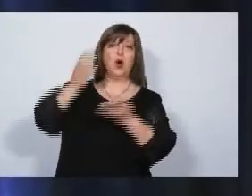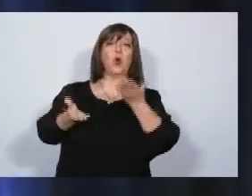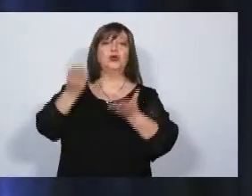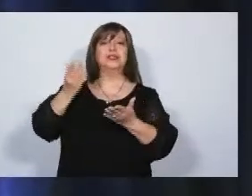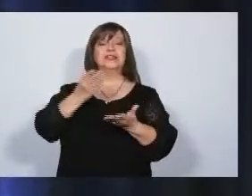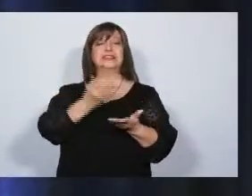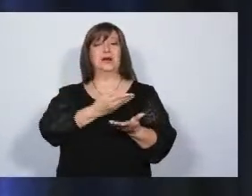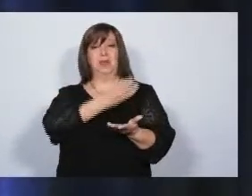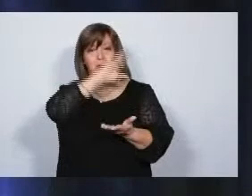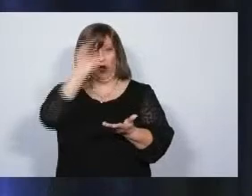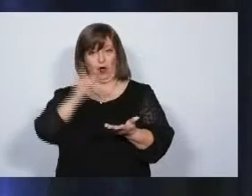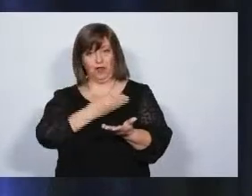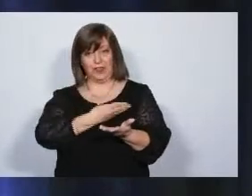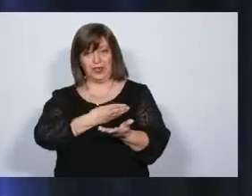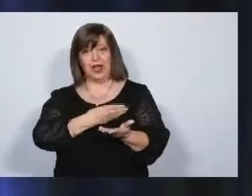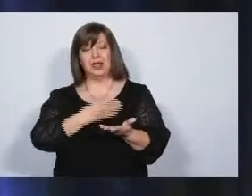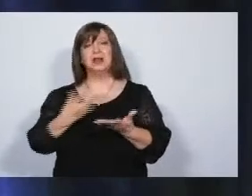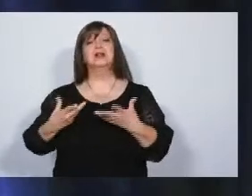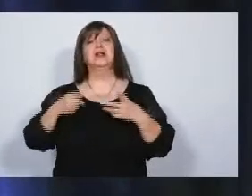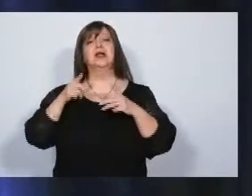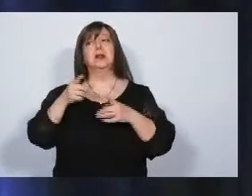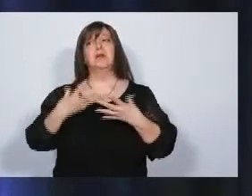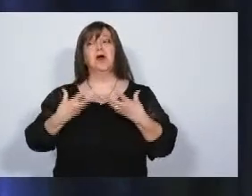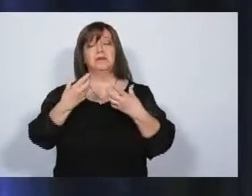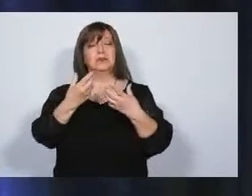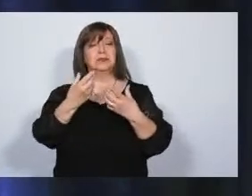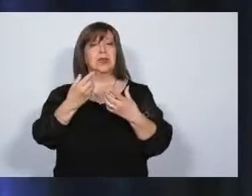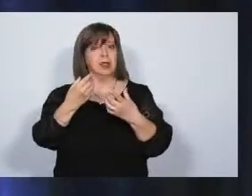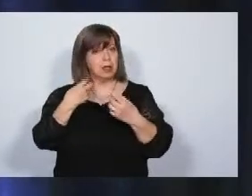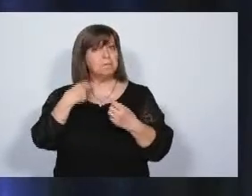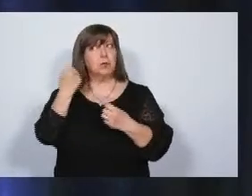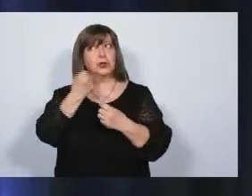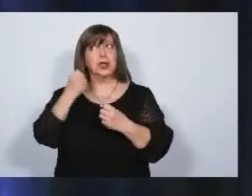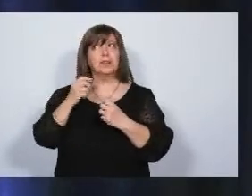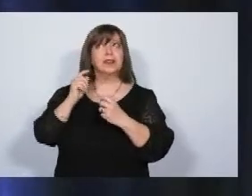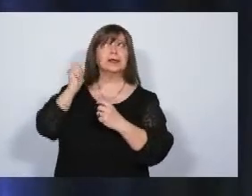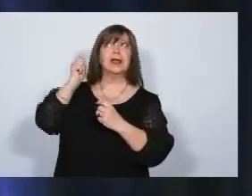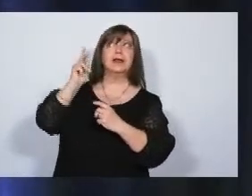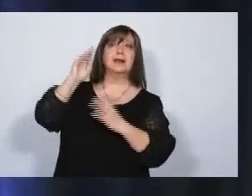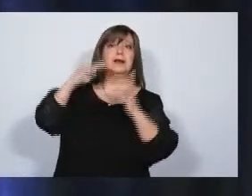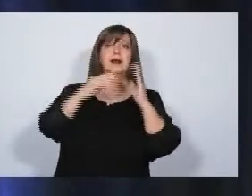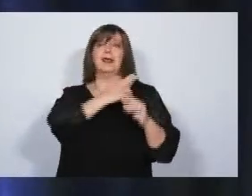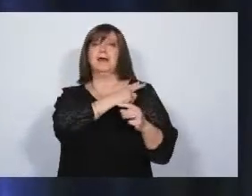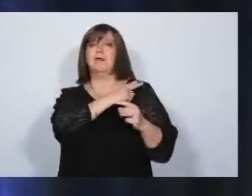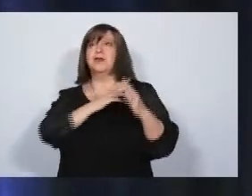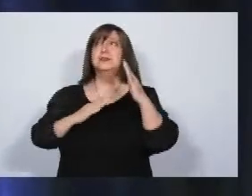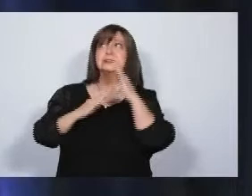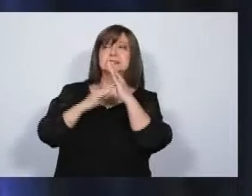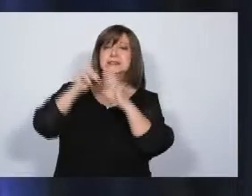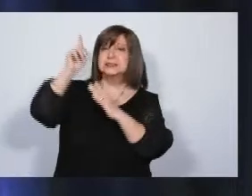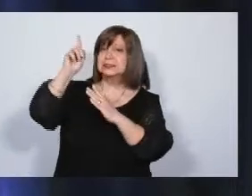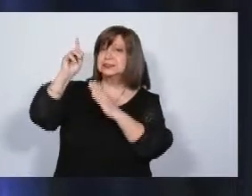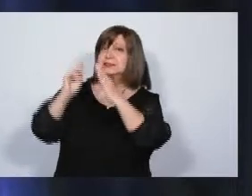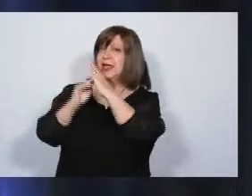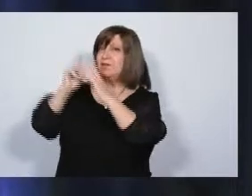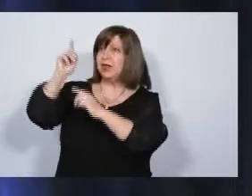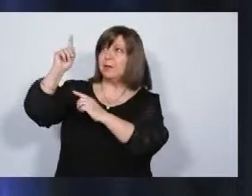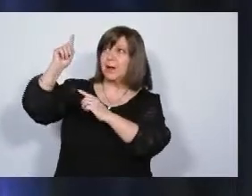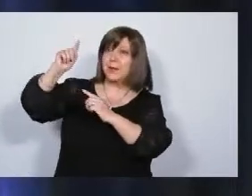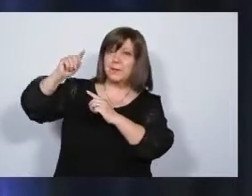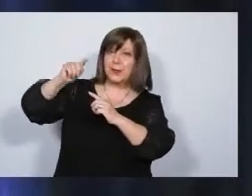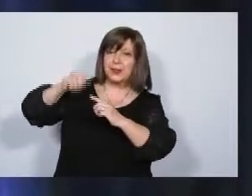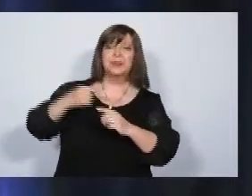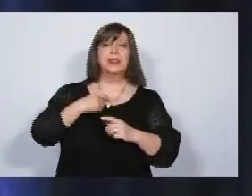las fuerzas de seguridad. Tenemos que impulsar una investigación independiente, avanzar con los juicios por jurado y la elección